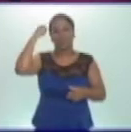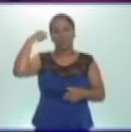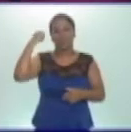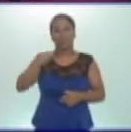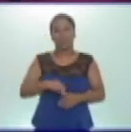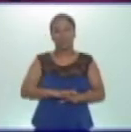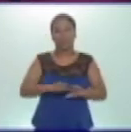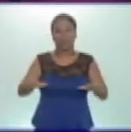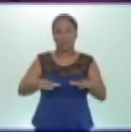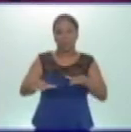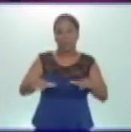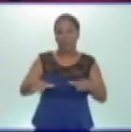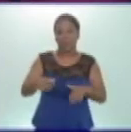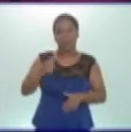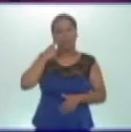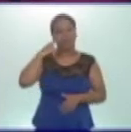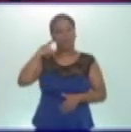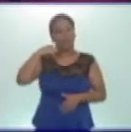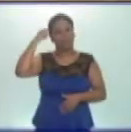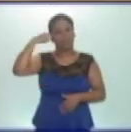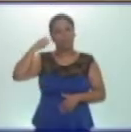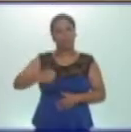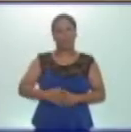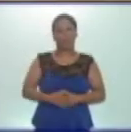¿están listos? Veamos entonces el video.